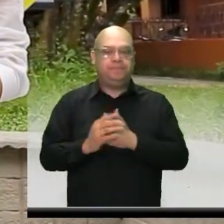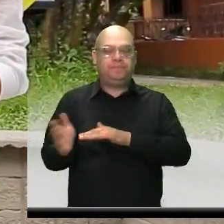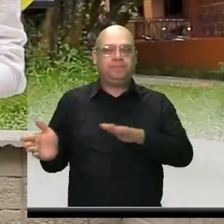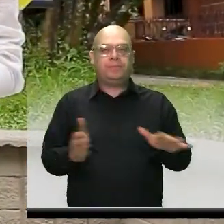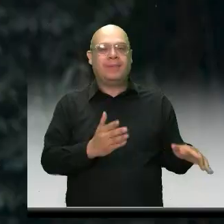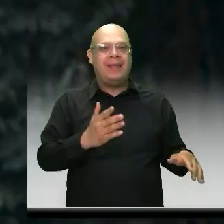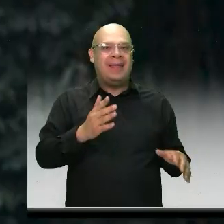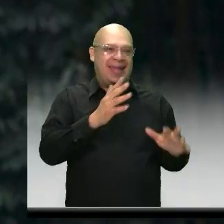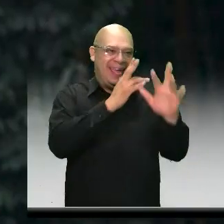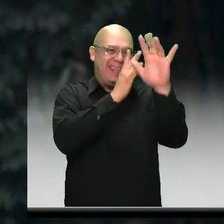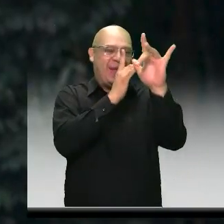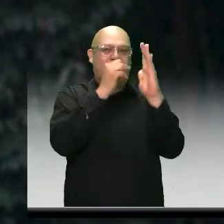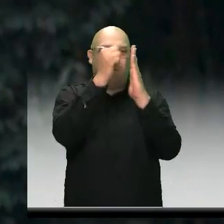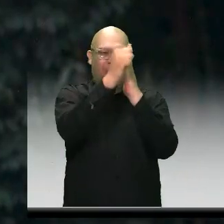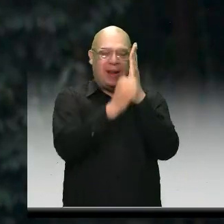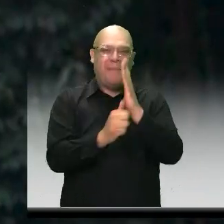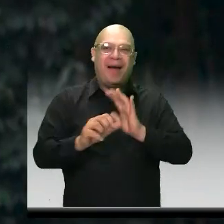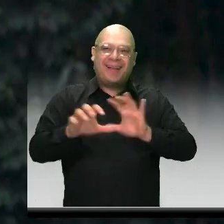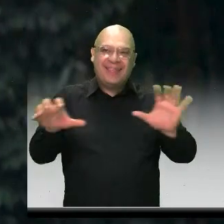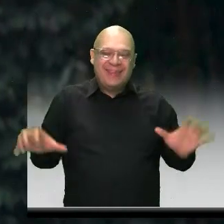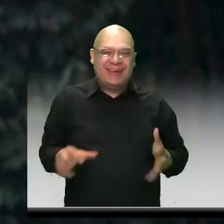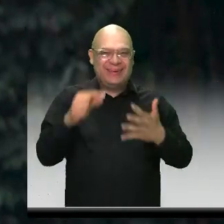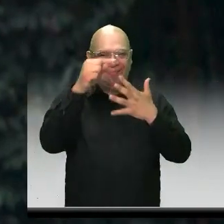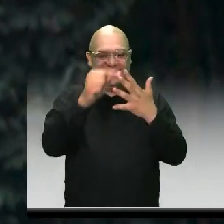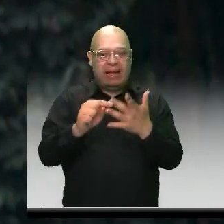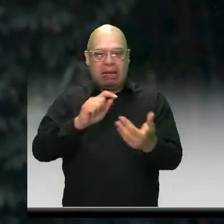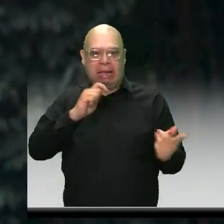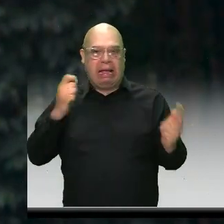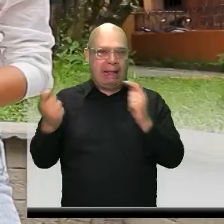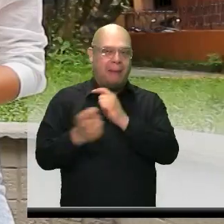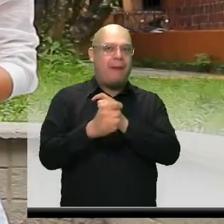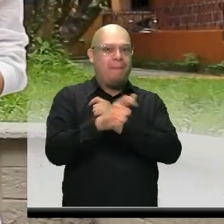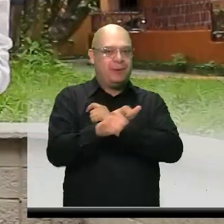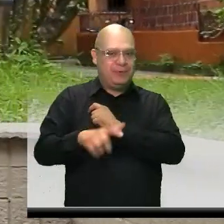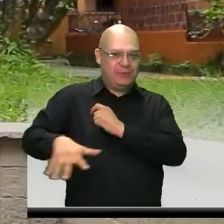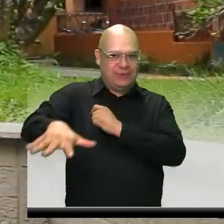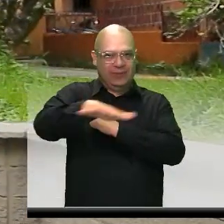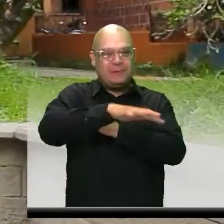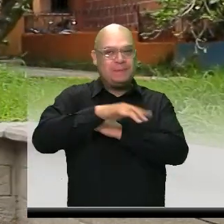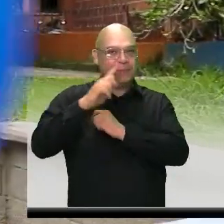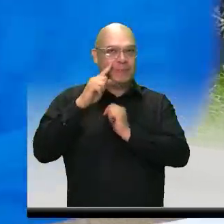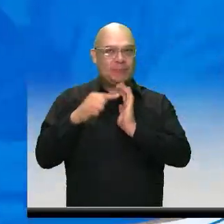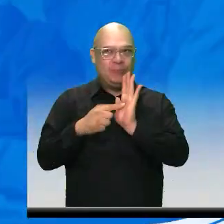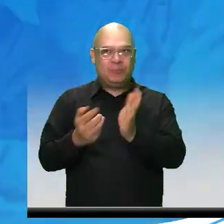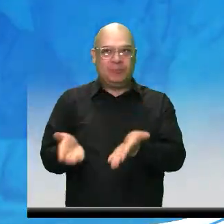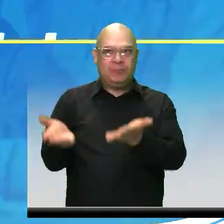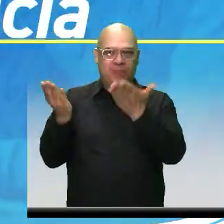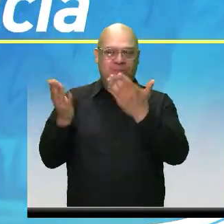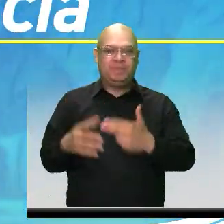programas y actividades que cambian las realidades de los ciudadanos. Te invito a ver esta nota. Veamos esta nota.